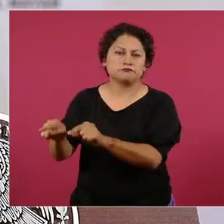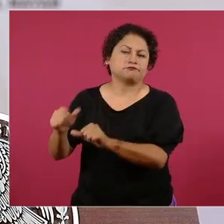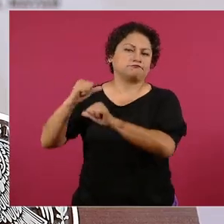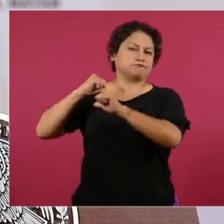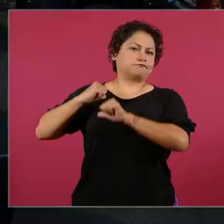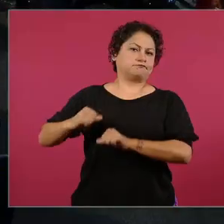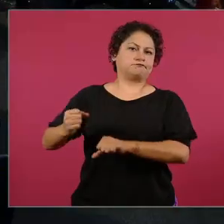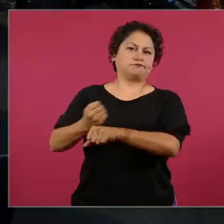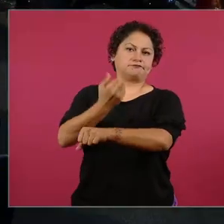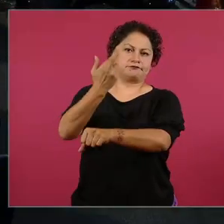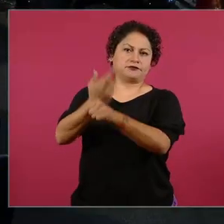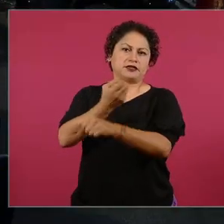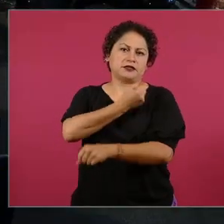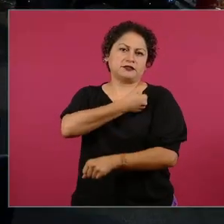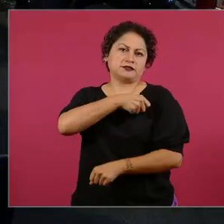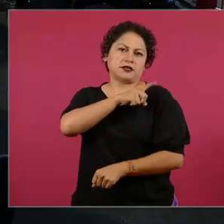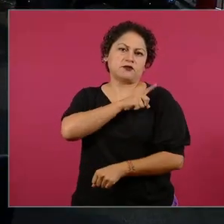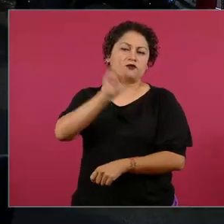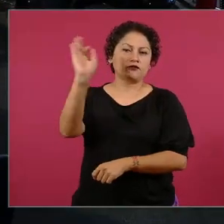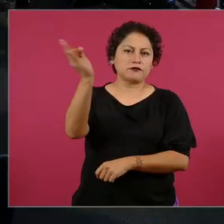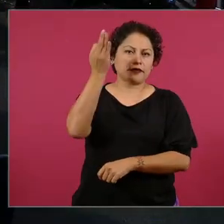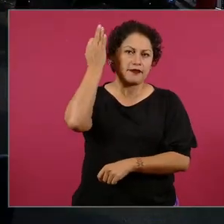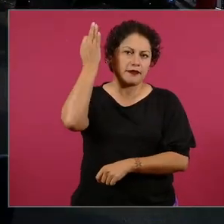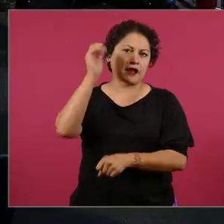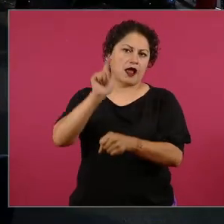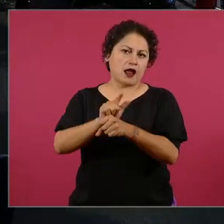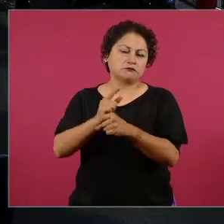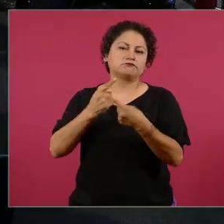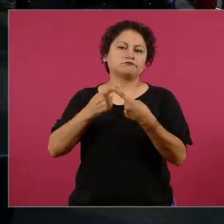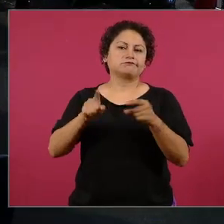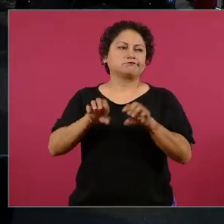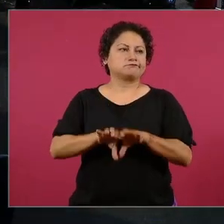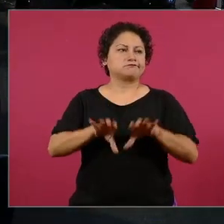Salud federal. Era nuestro reporte, señor presidente. Muchas gracias.